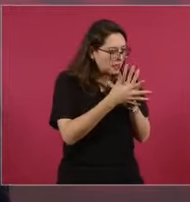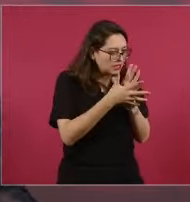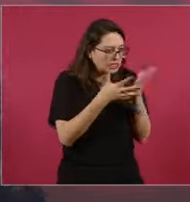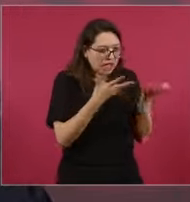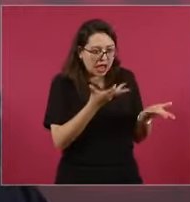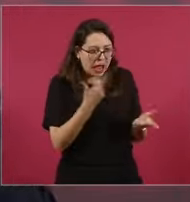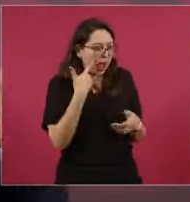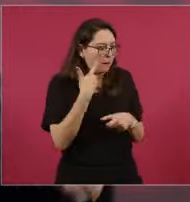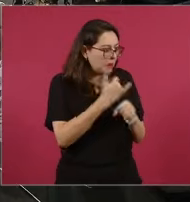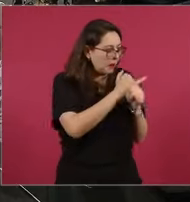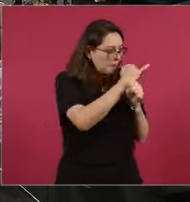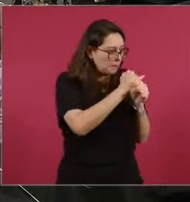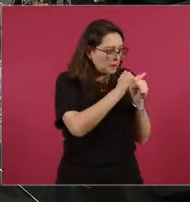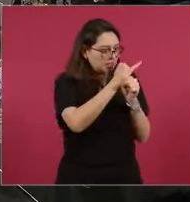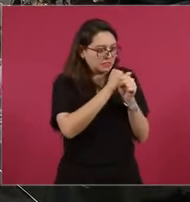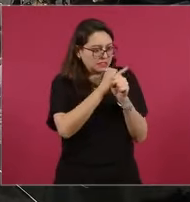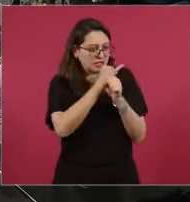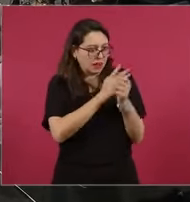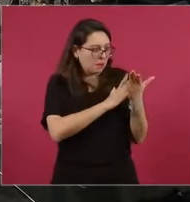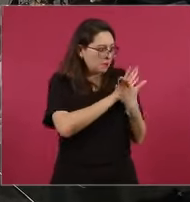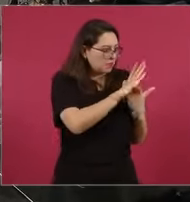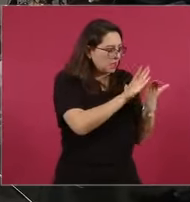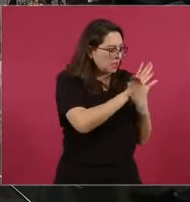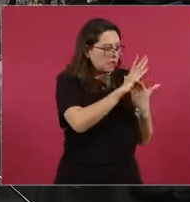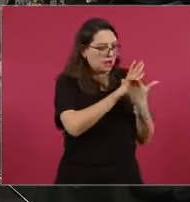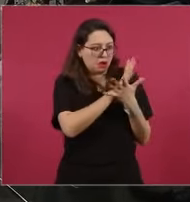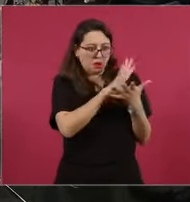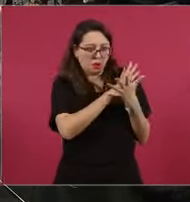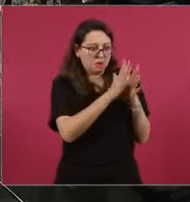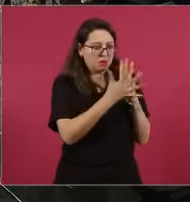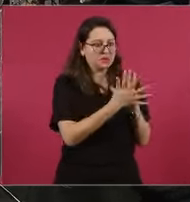están también financiando a diputados y a senadores